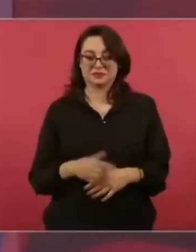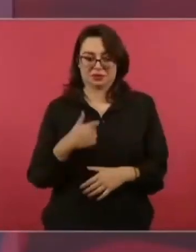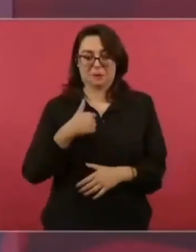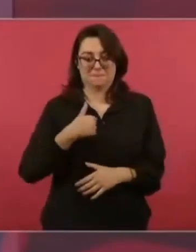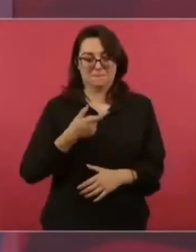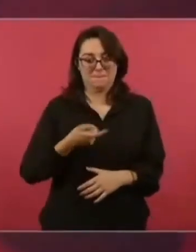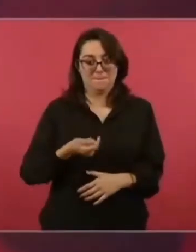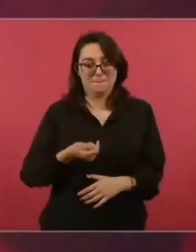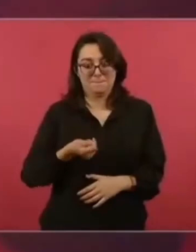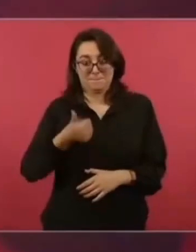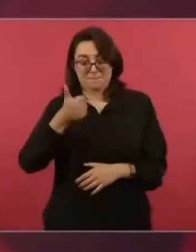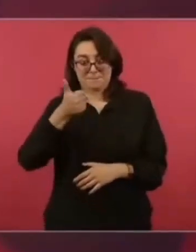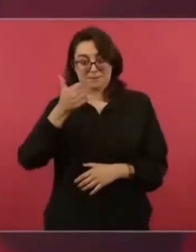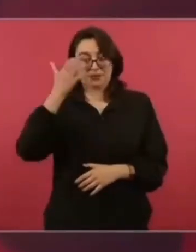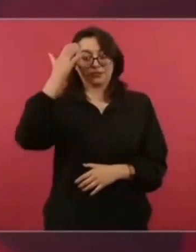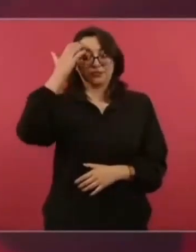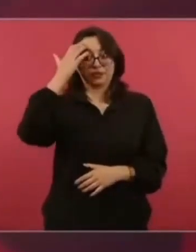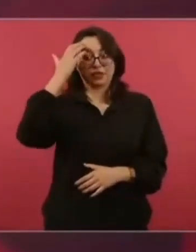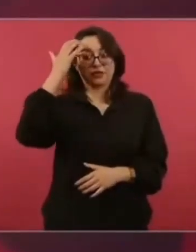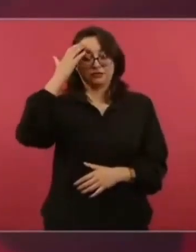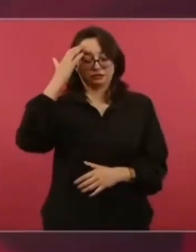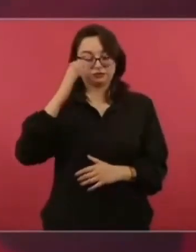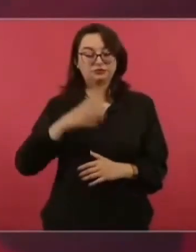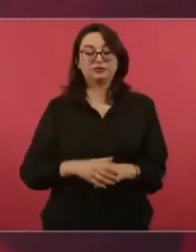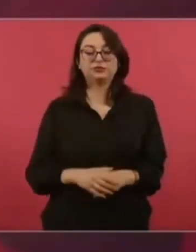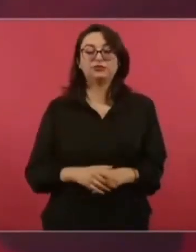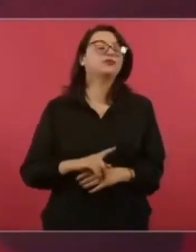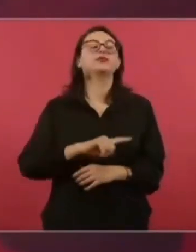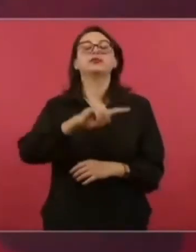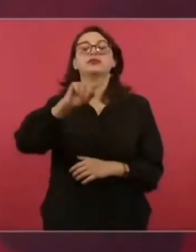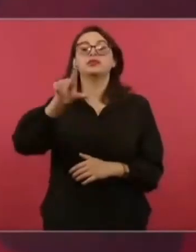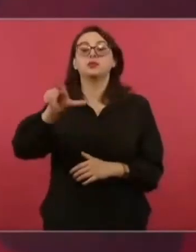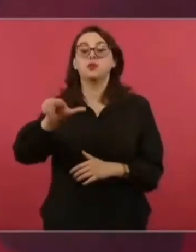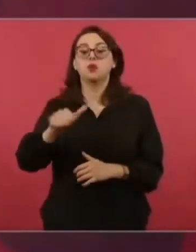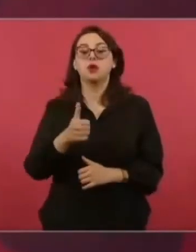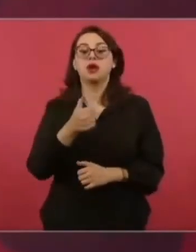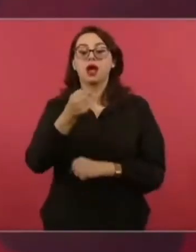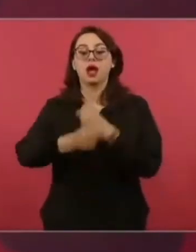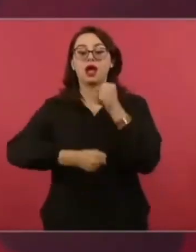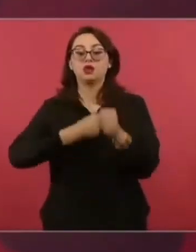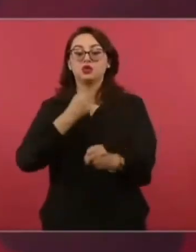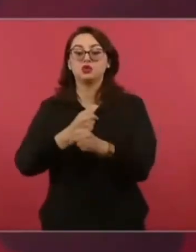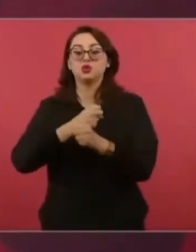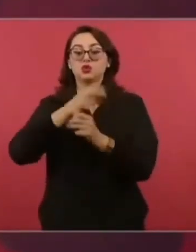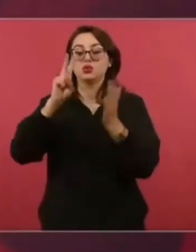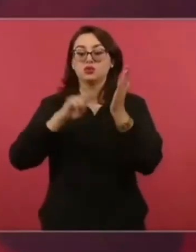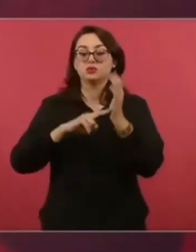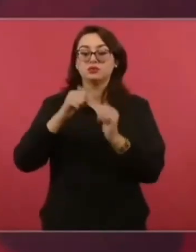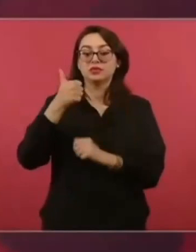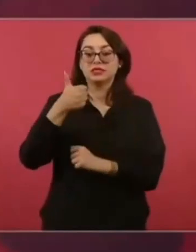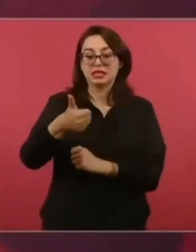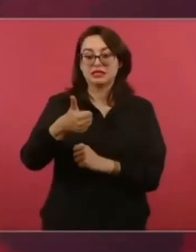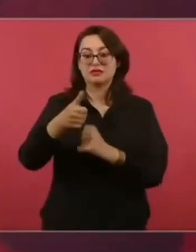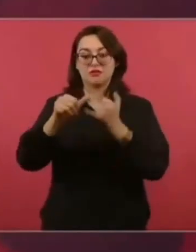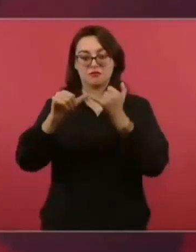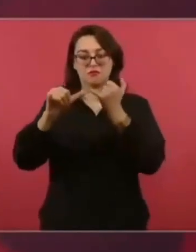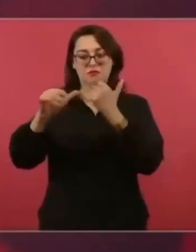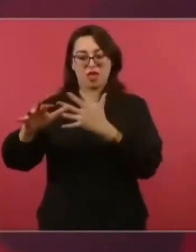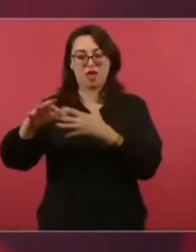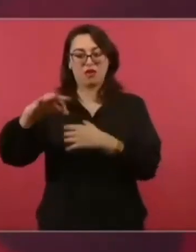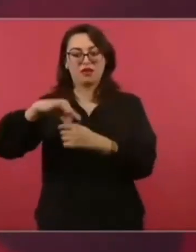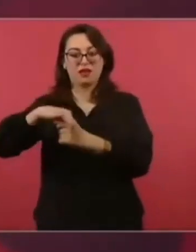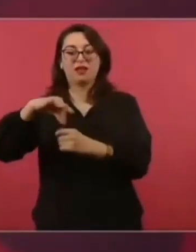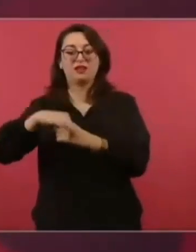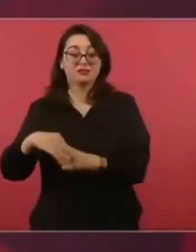cuando el fraude del 2006, porque él se metió a encabezar a